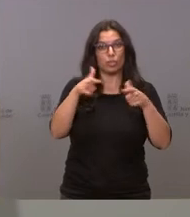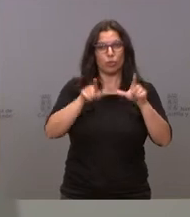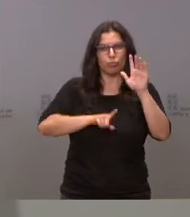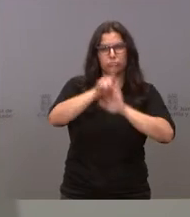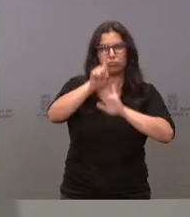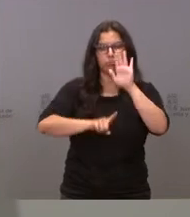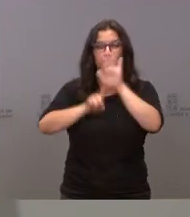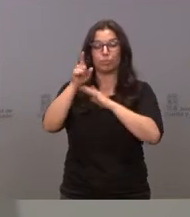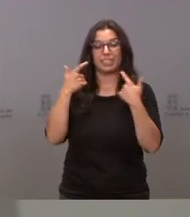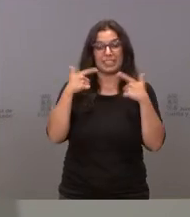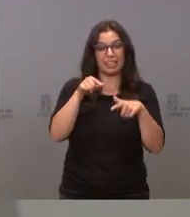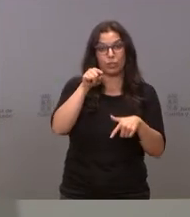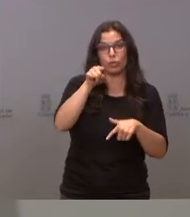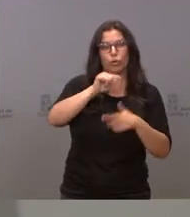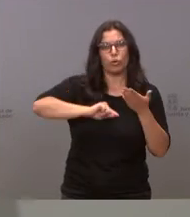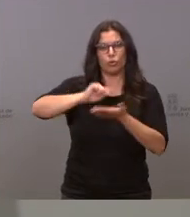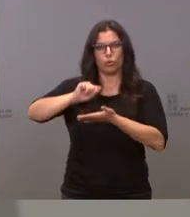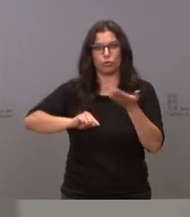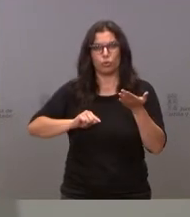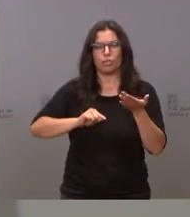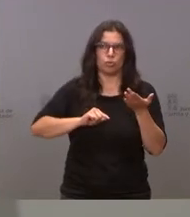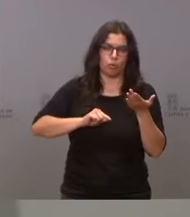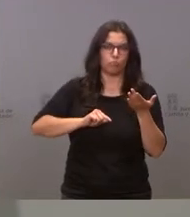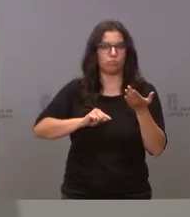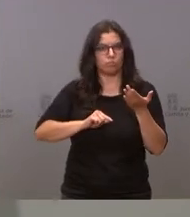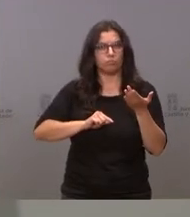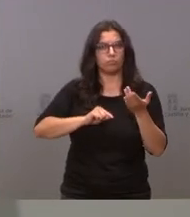que emplea un alto porcentaje,